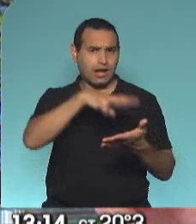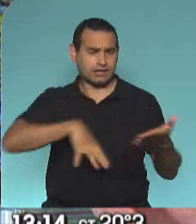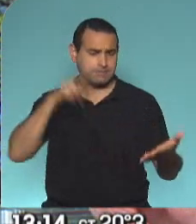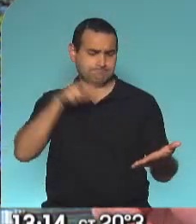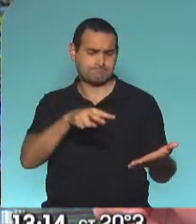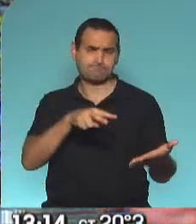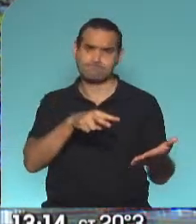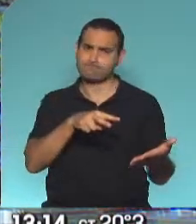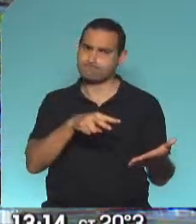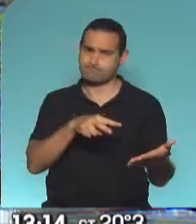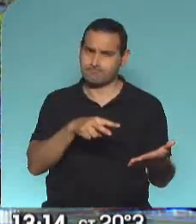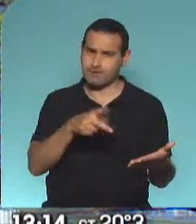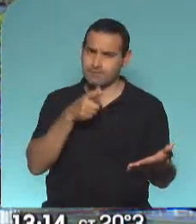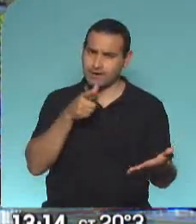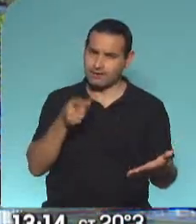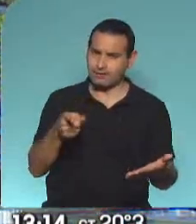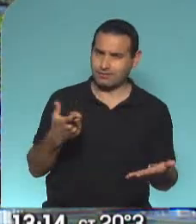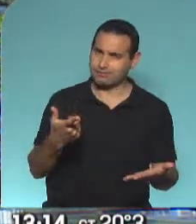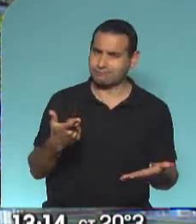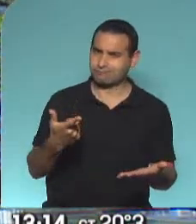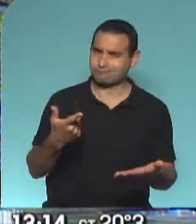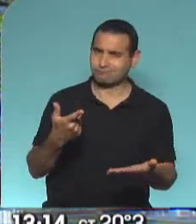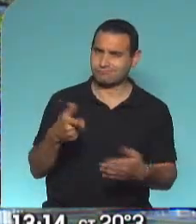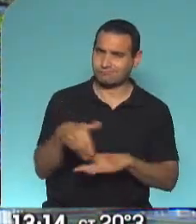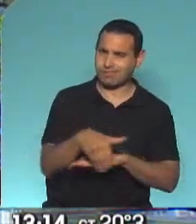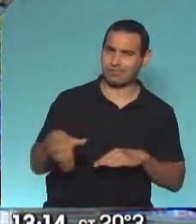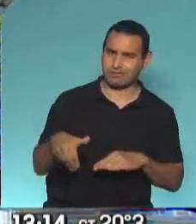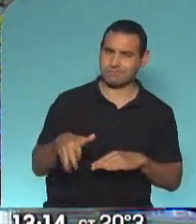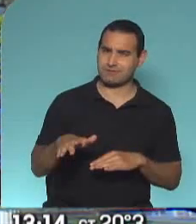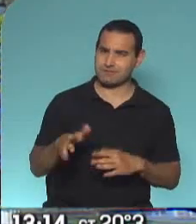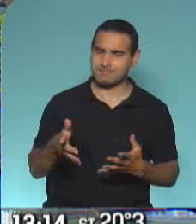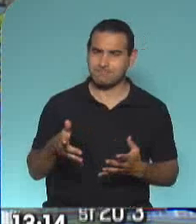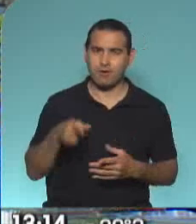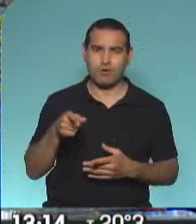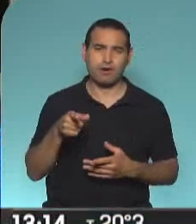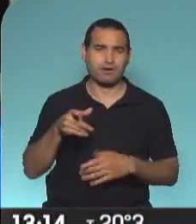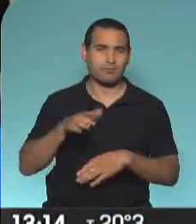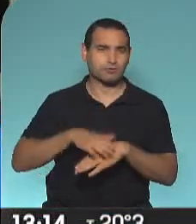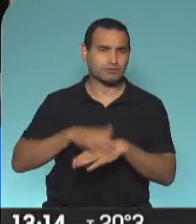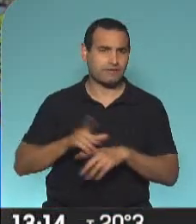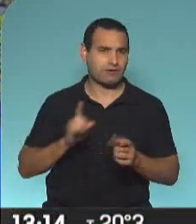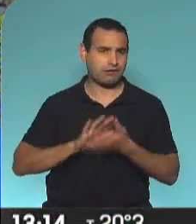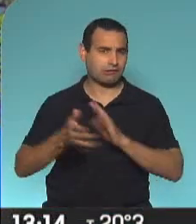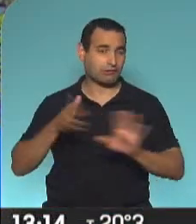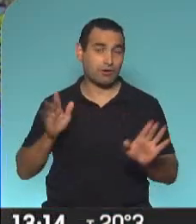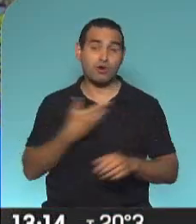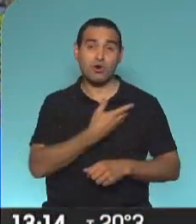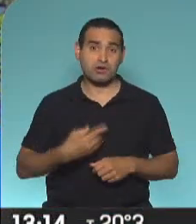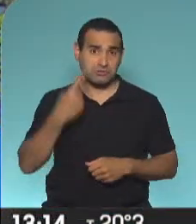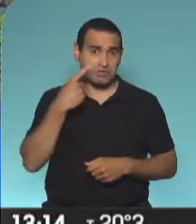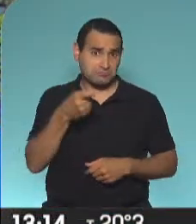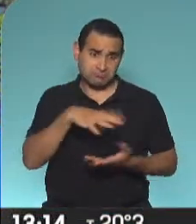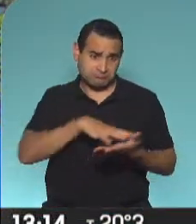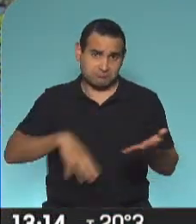marcarle la cancha, o quizás no se hace cargo de algunas decisiones de gobierno, y desde el gobierno lo toman como un